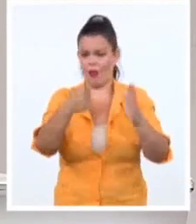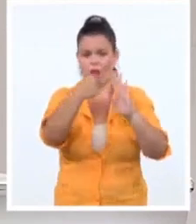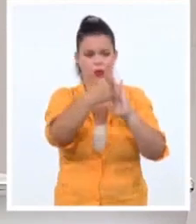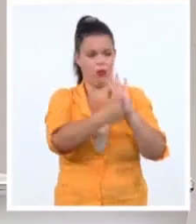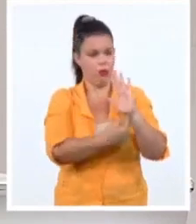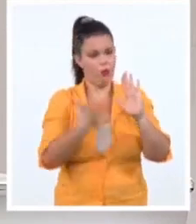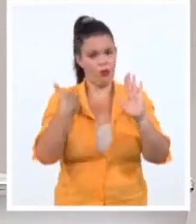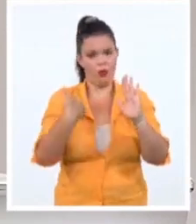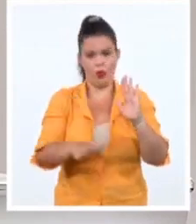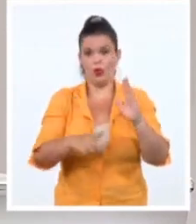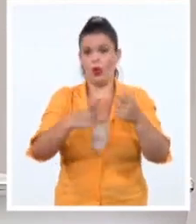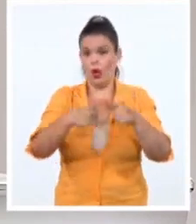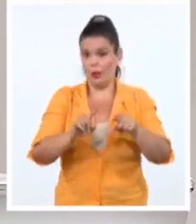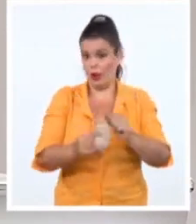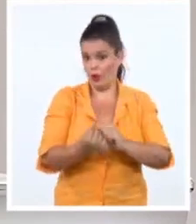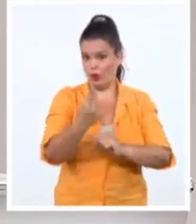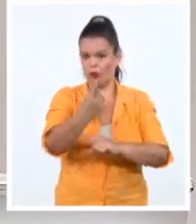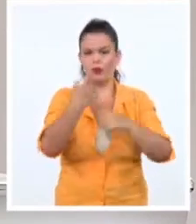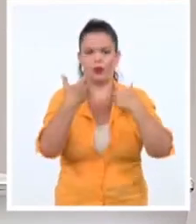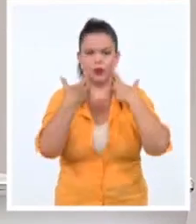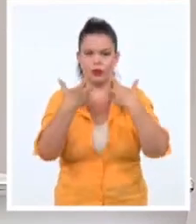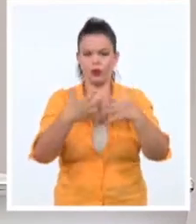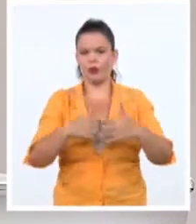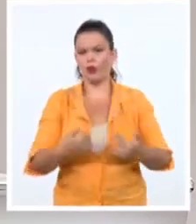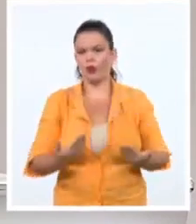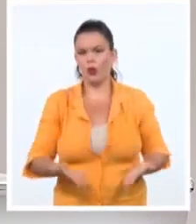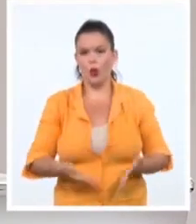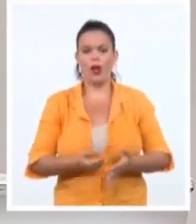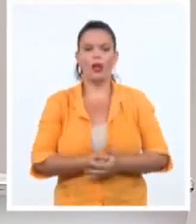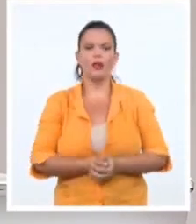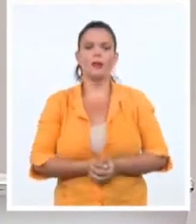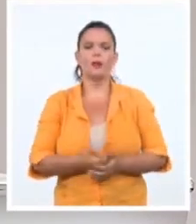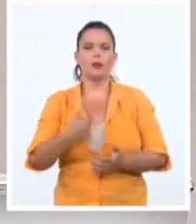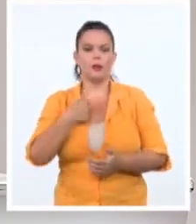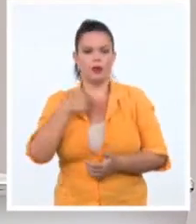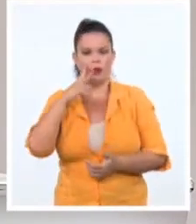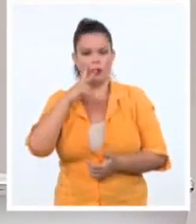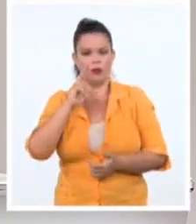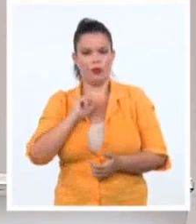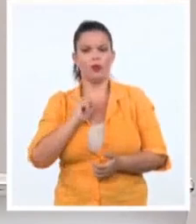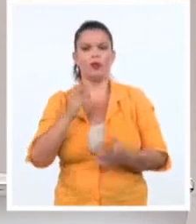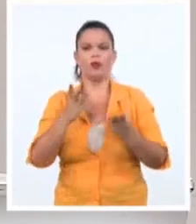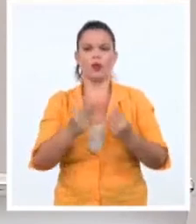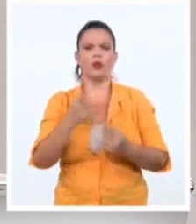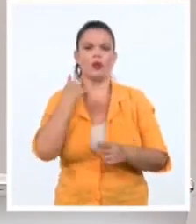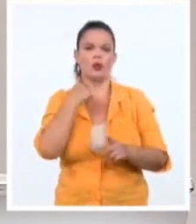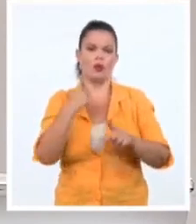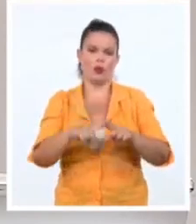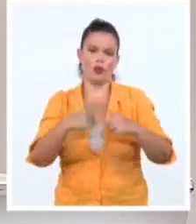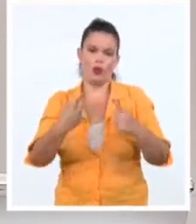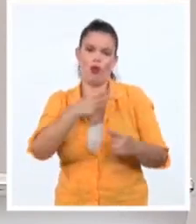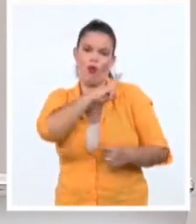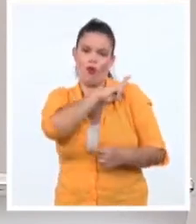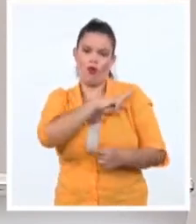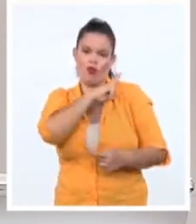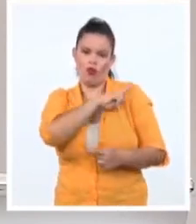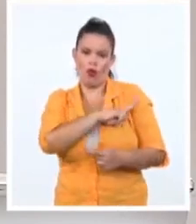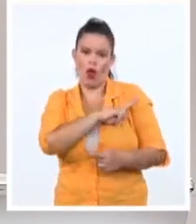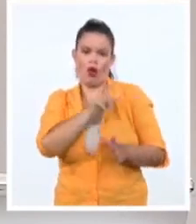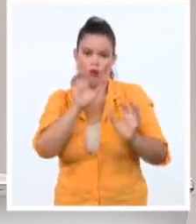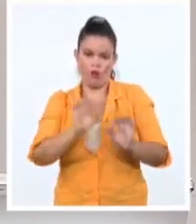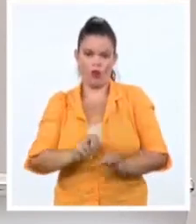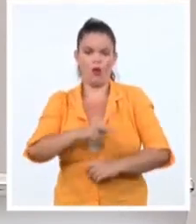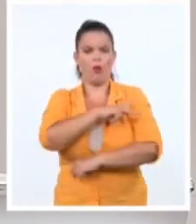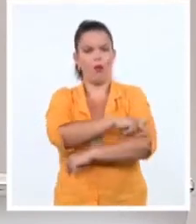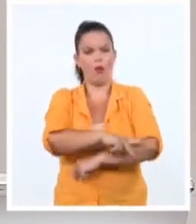tuve la oportunidad de conocer durante algunos años, debido a mi presencia como funcionario diplomático en